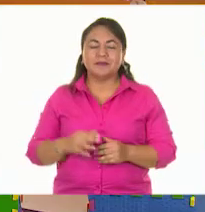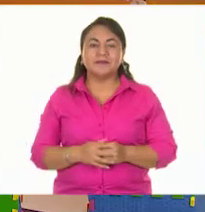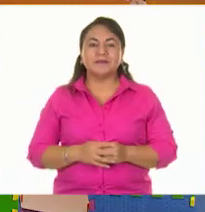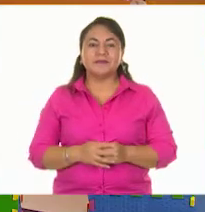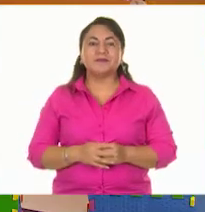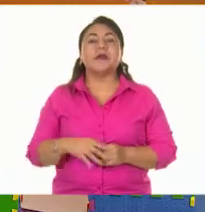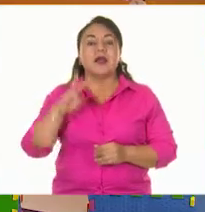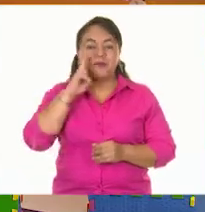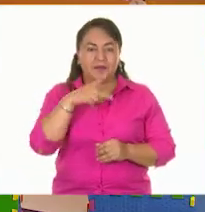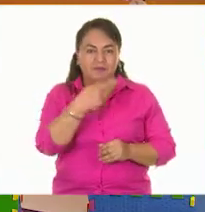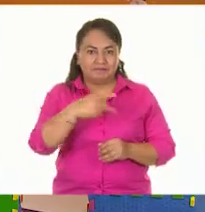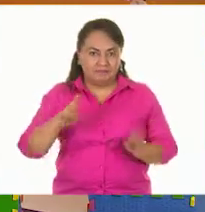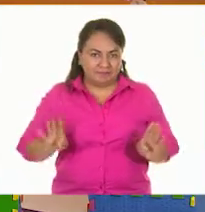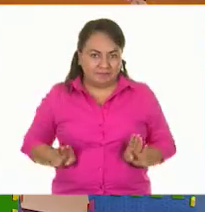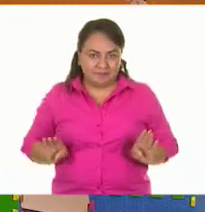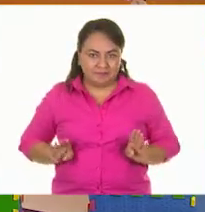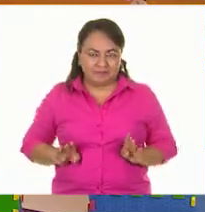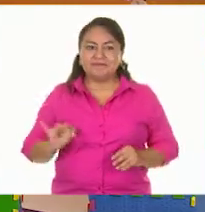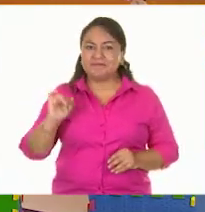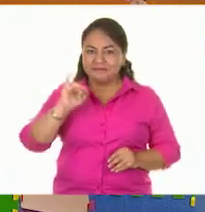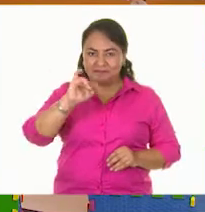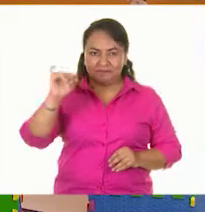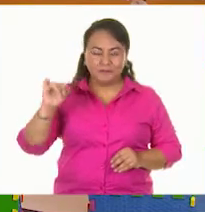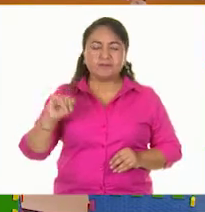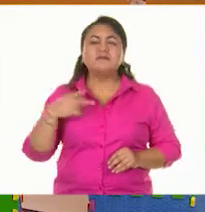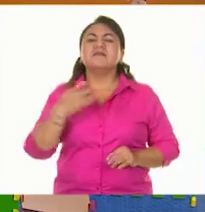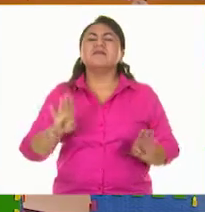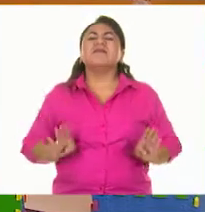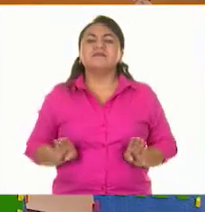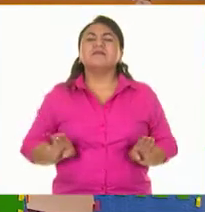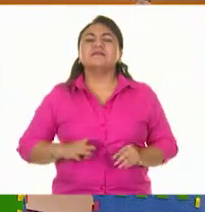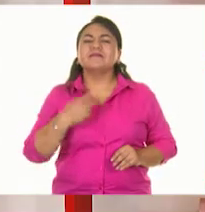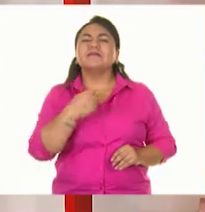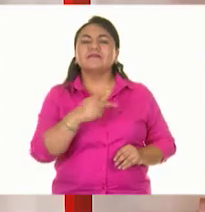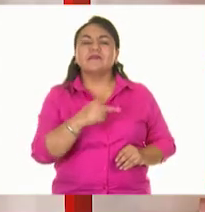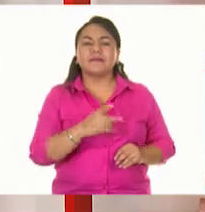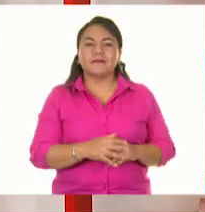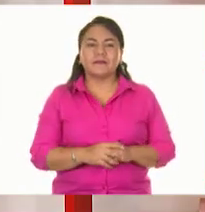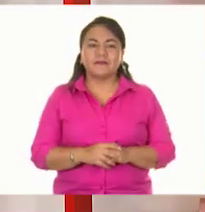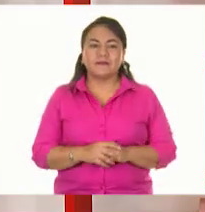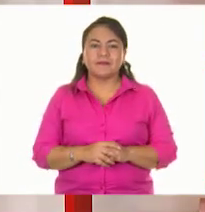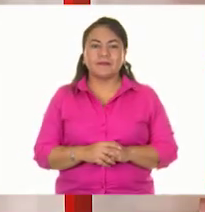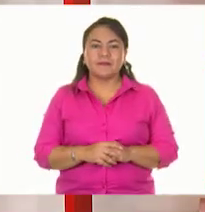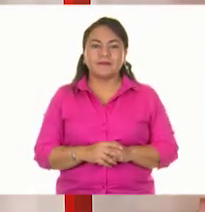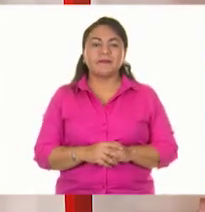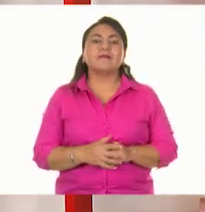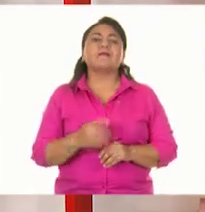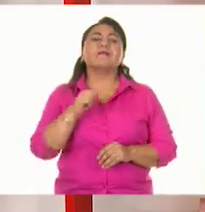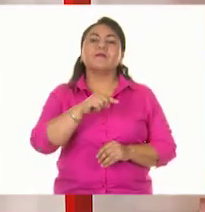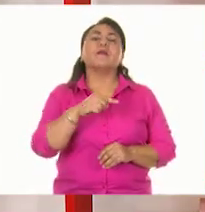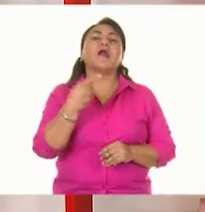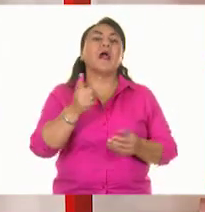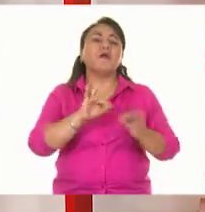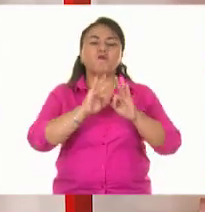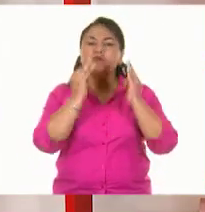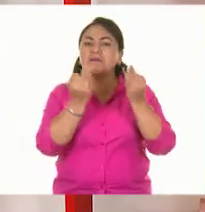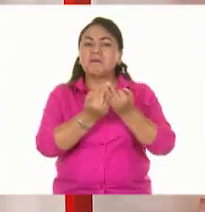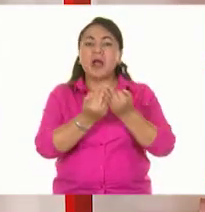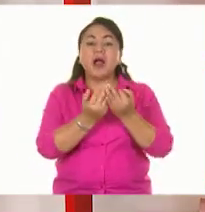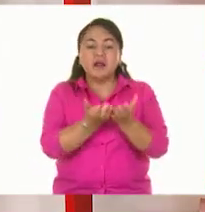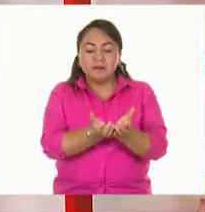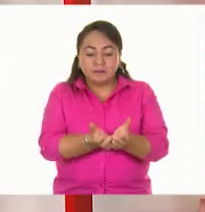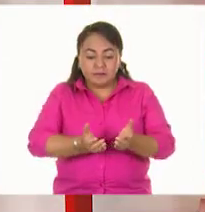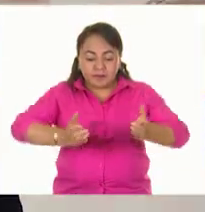sus características. ¿Listos? Sí. ¿Una característica, Alexia? Una característica es que toman la forma del